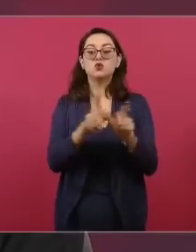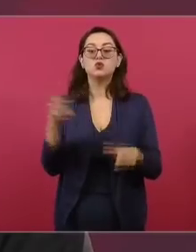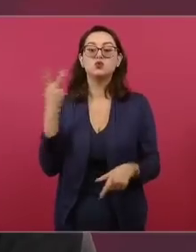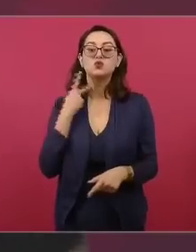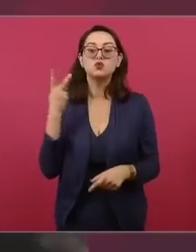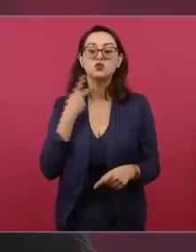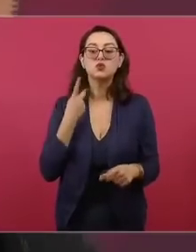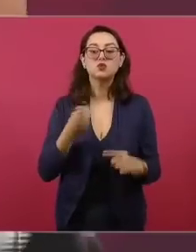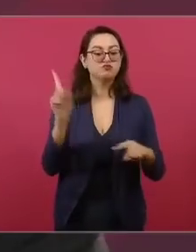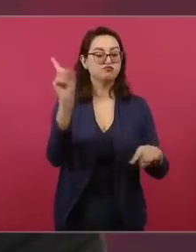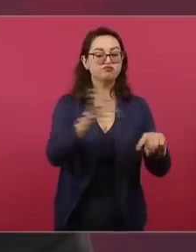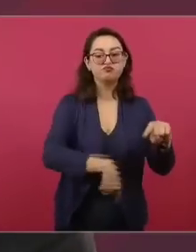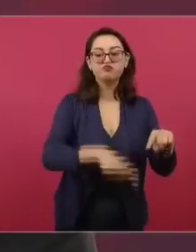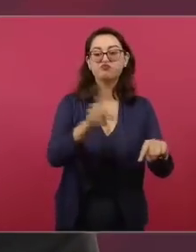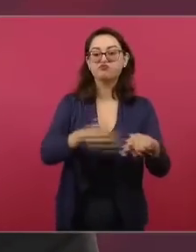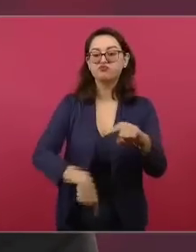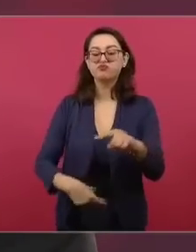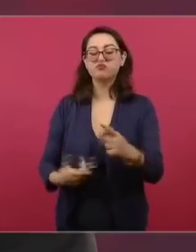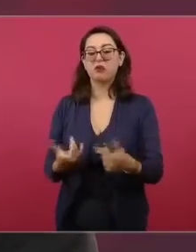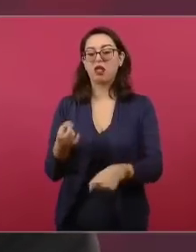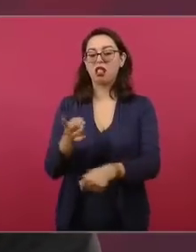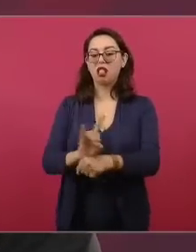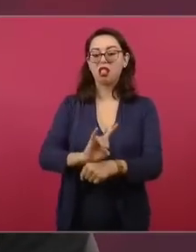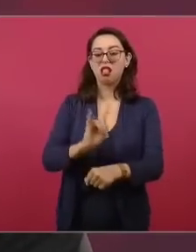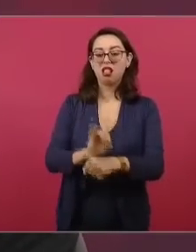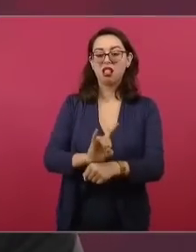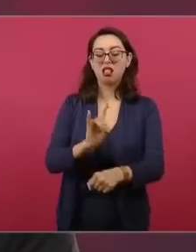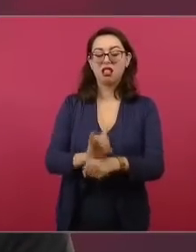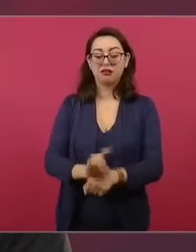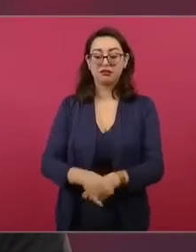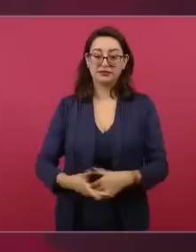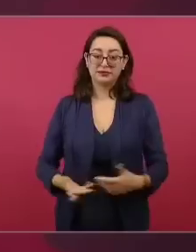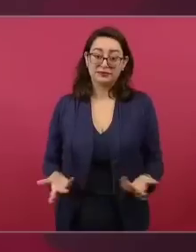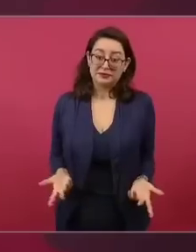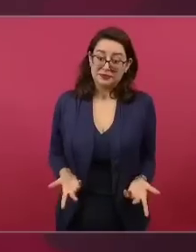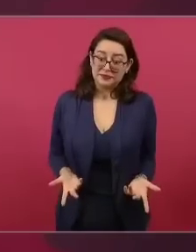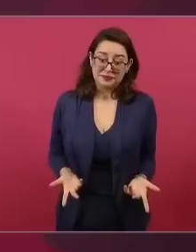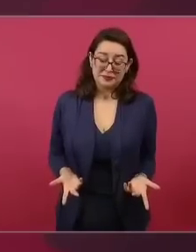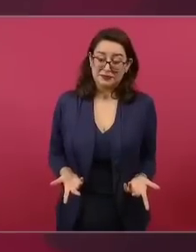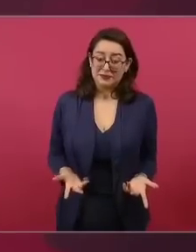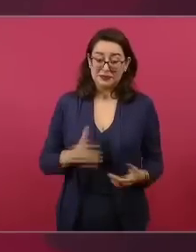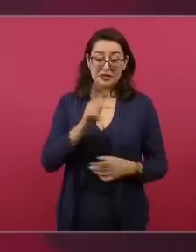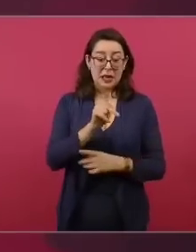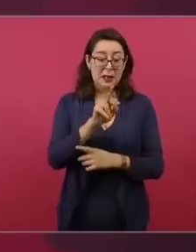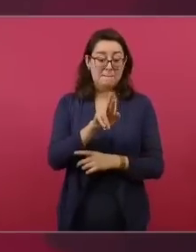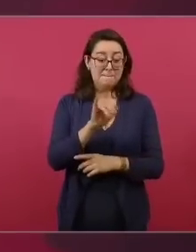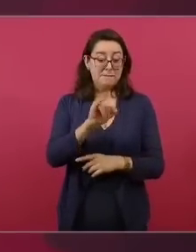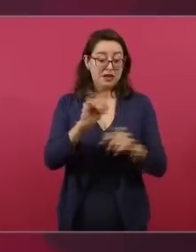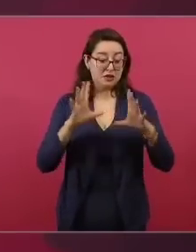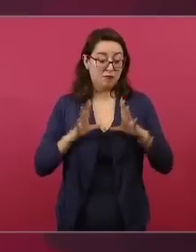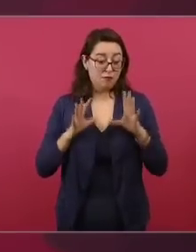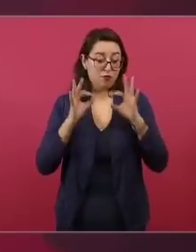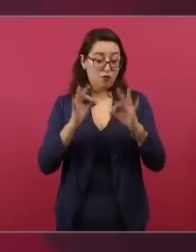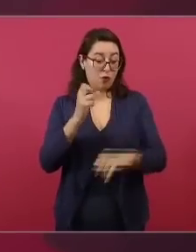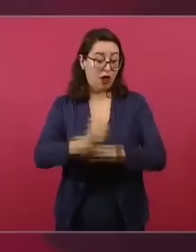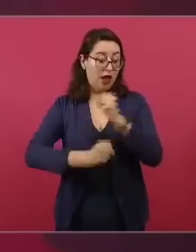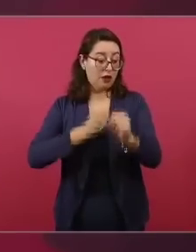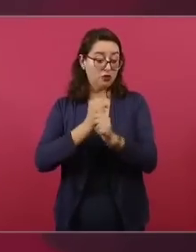Y, bueno, el PRI se fundó en 1929